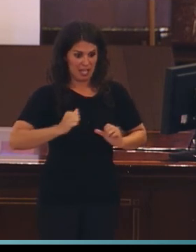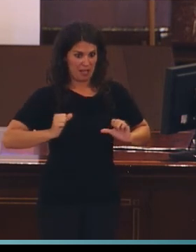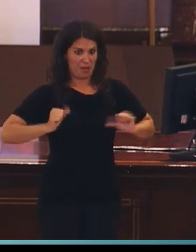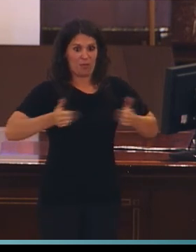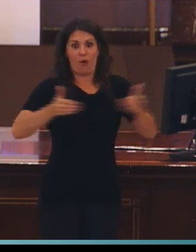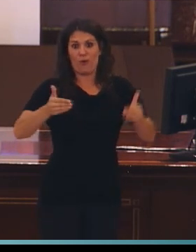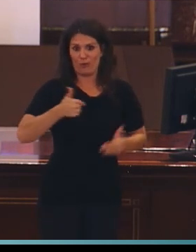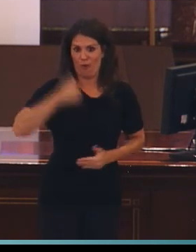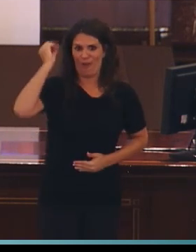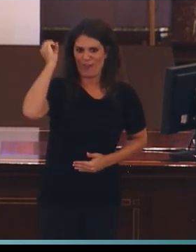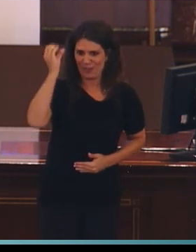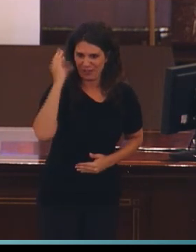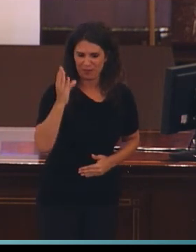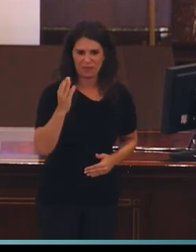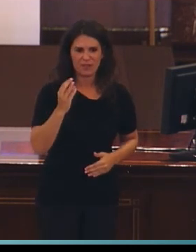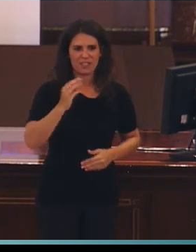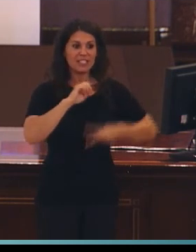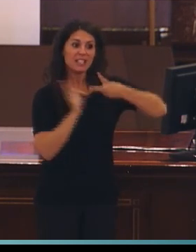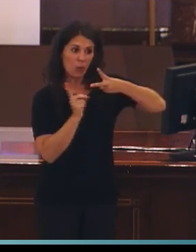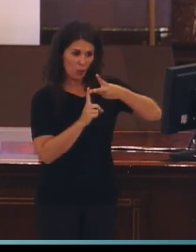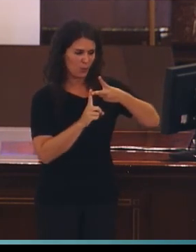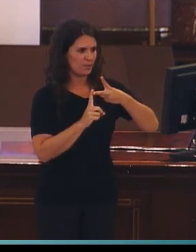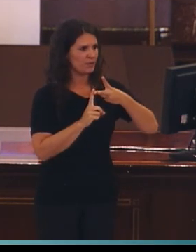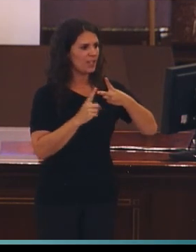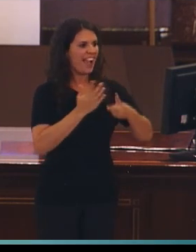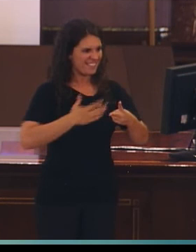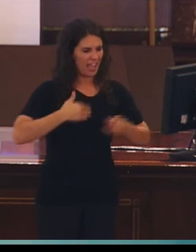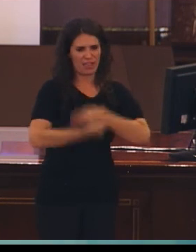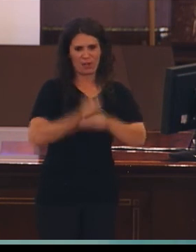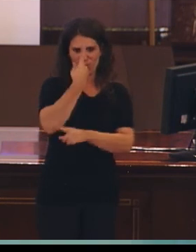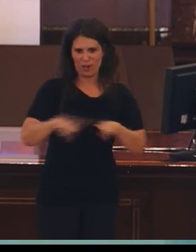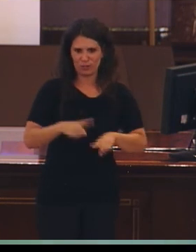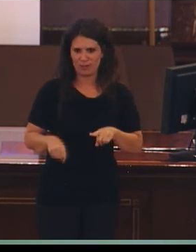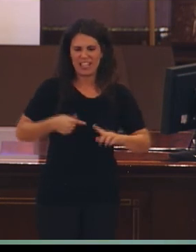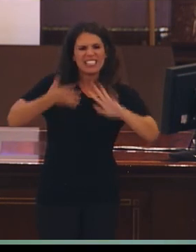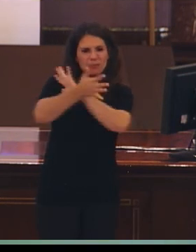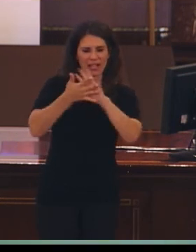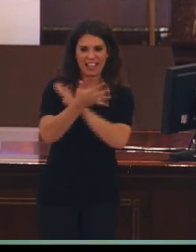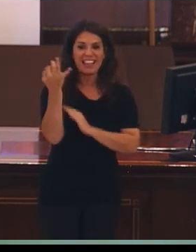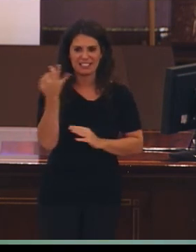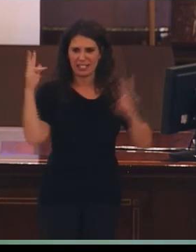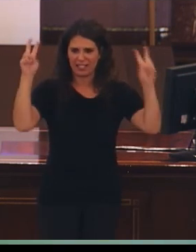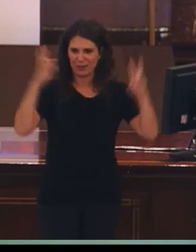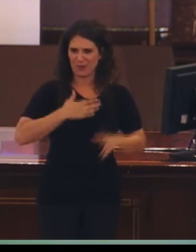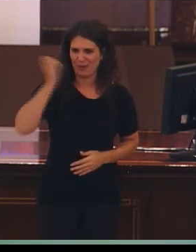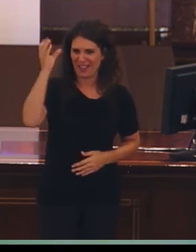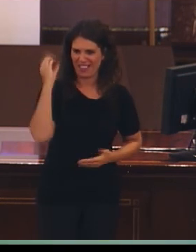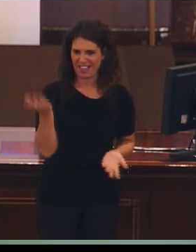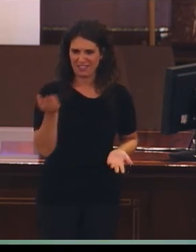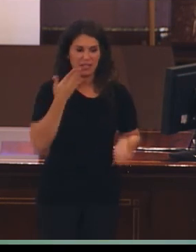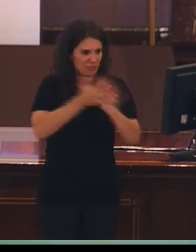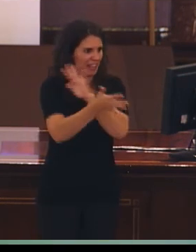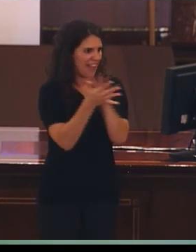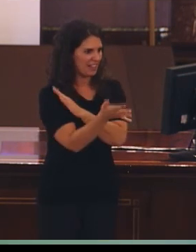En segundo lugar, hay algo que me gustaría hacer y es explicar este título que tiene mi ponencia, que